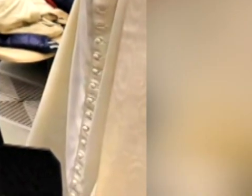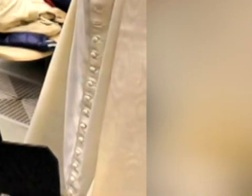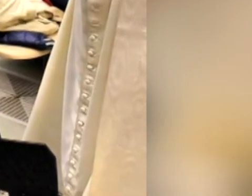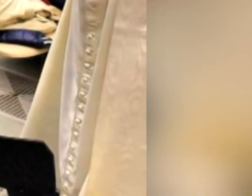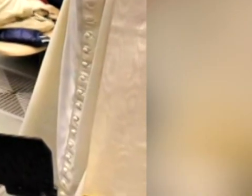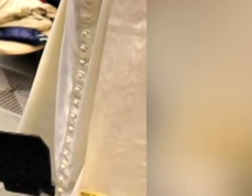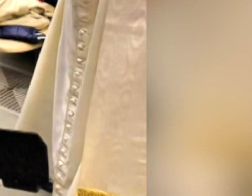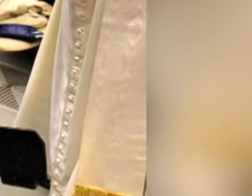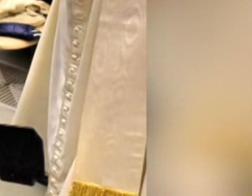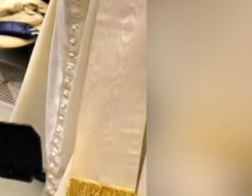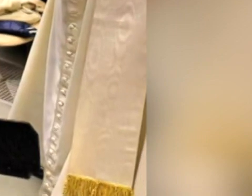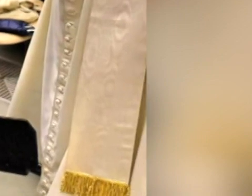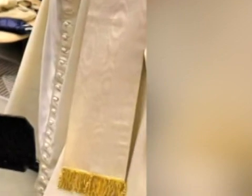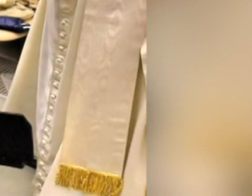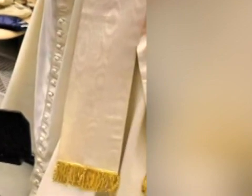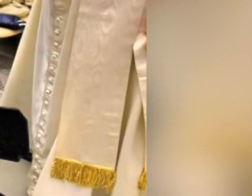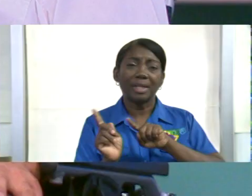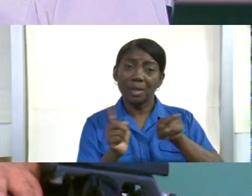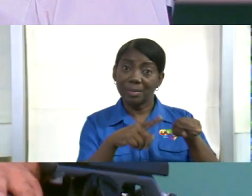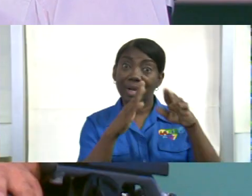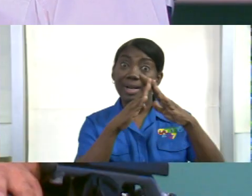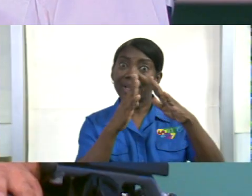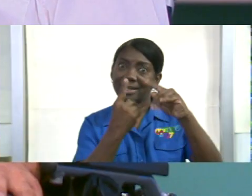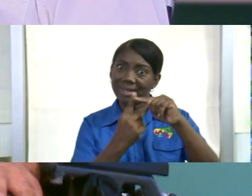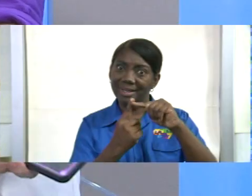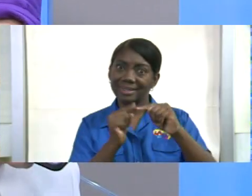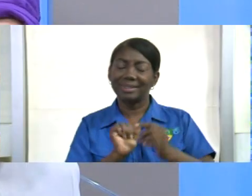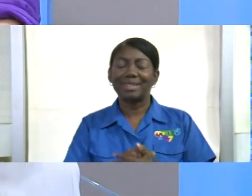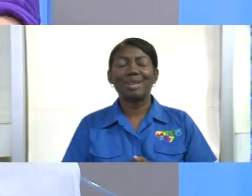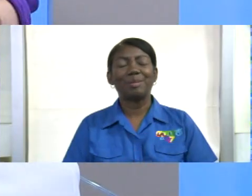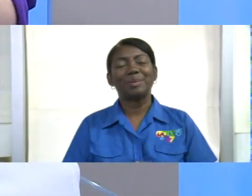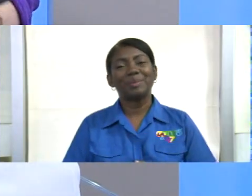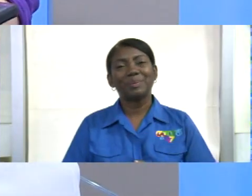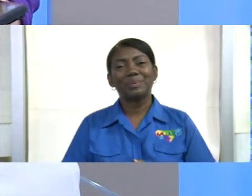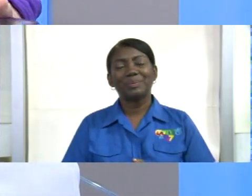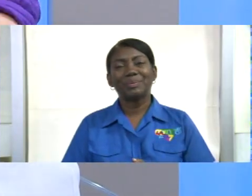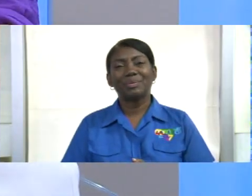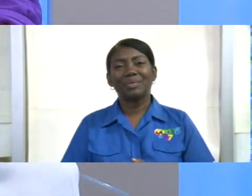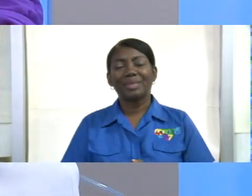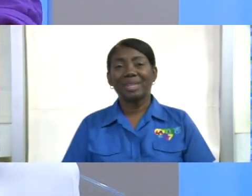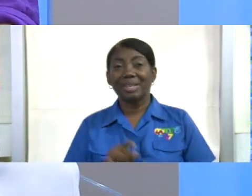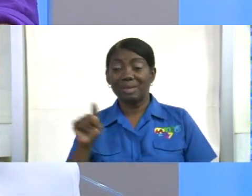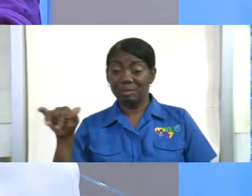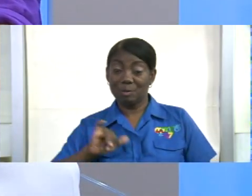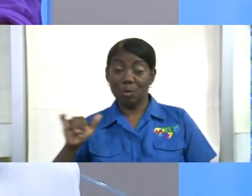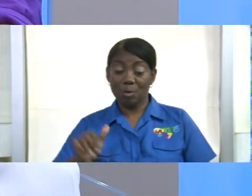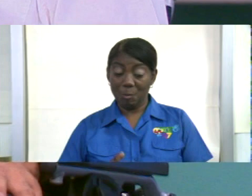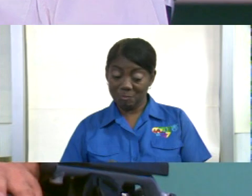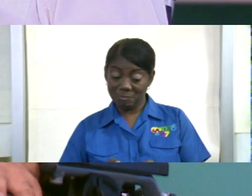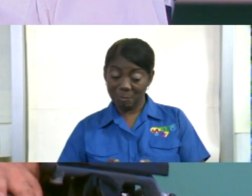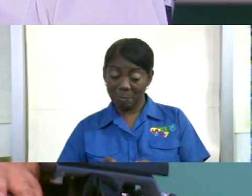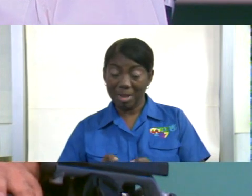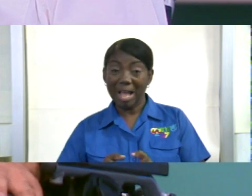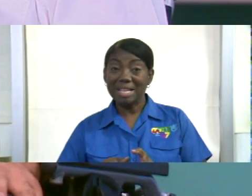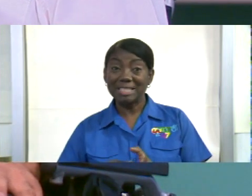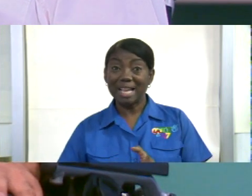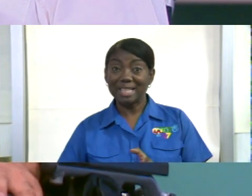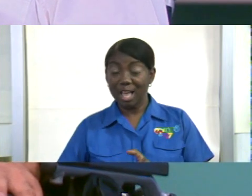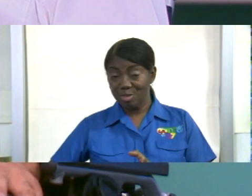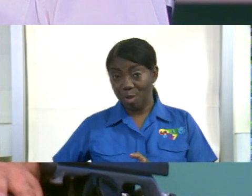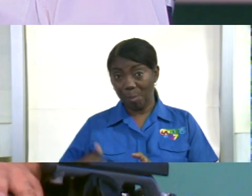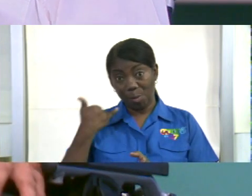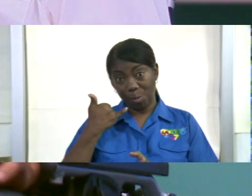ayudas técnicas. Por supuesto. Por lo menos, imagínese, y él y yo nos pasamos chateando. Ajá, así que